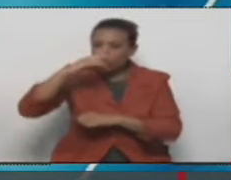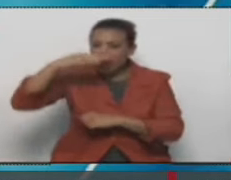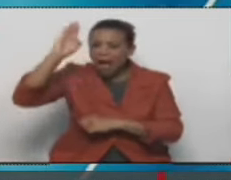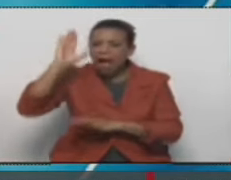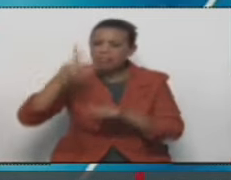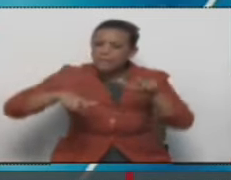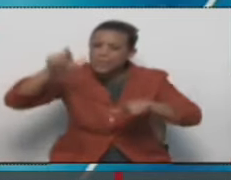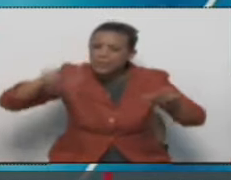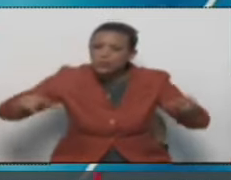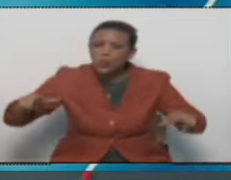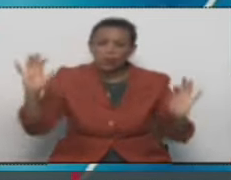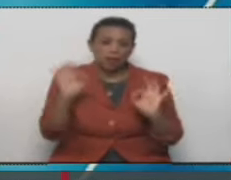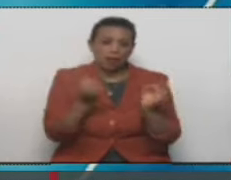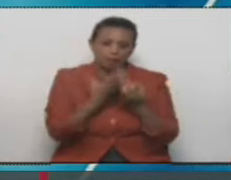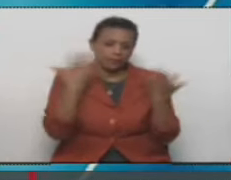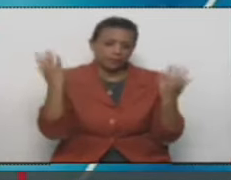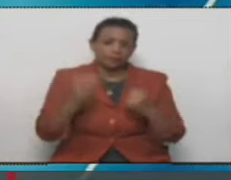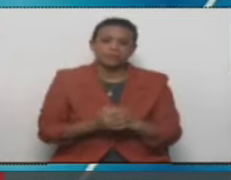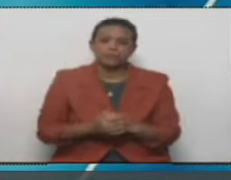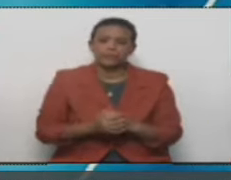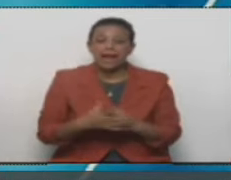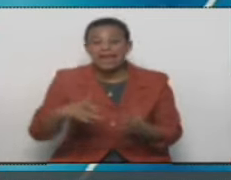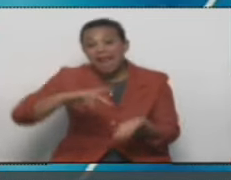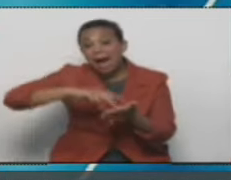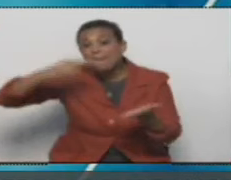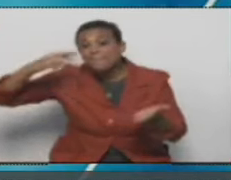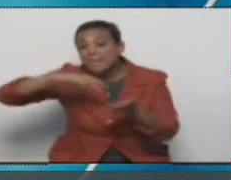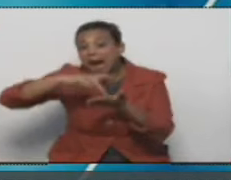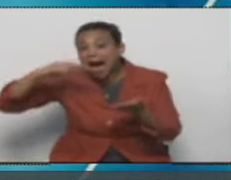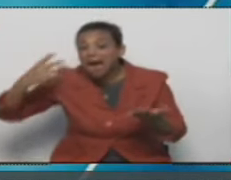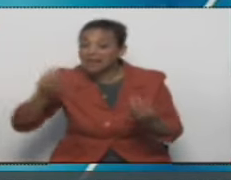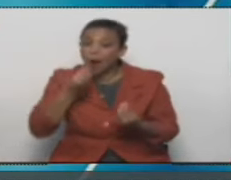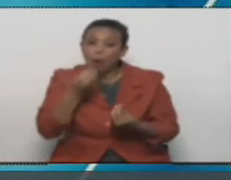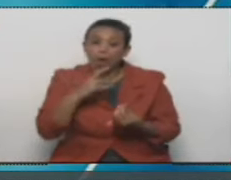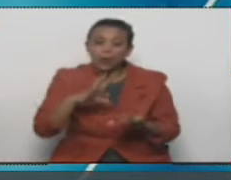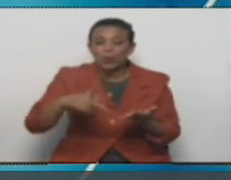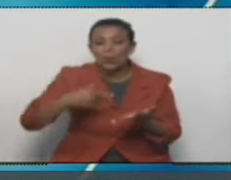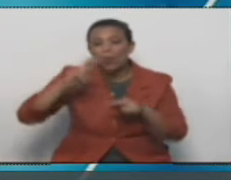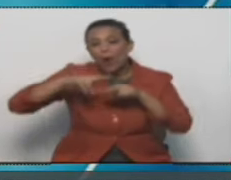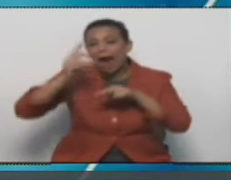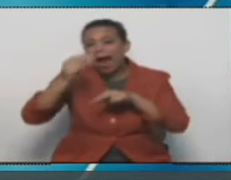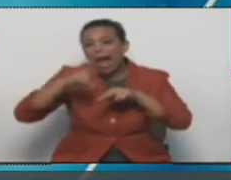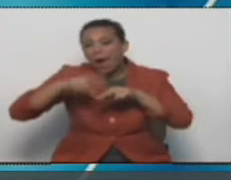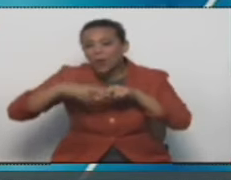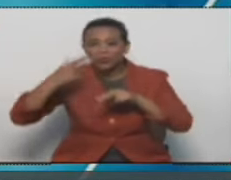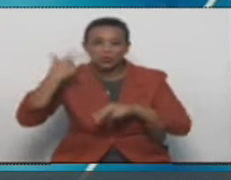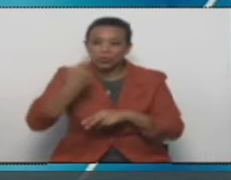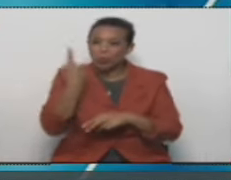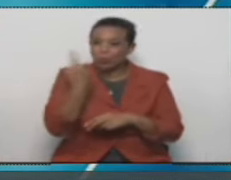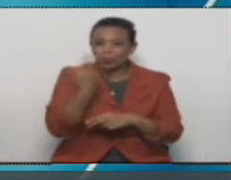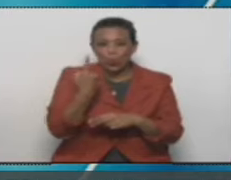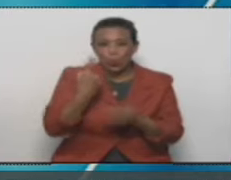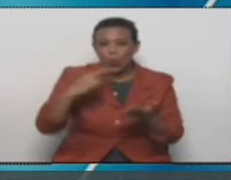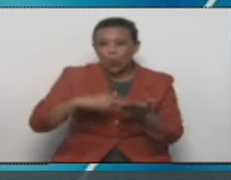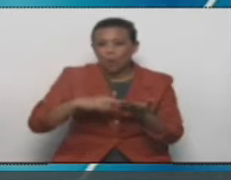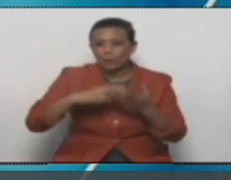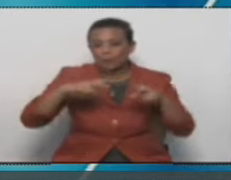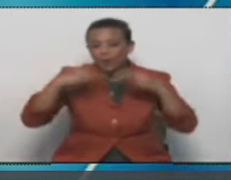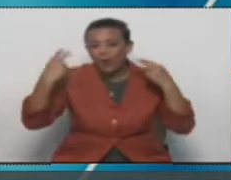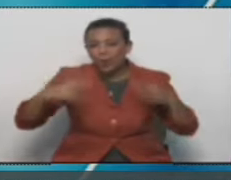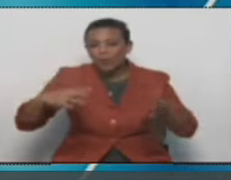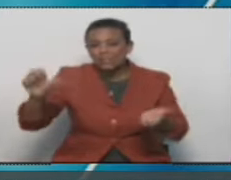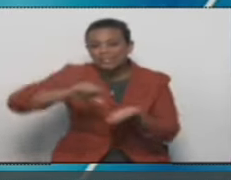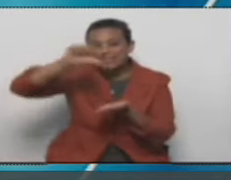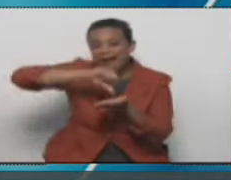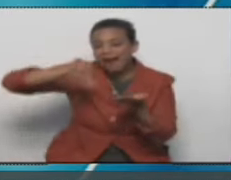pizza, cuando todavía no era famosa. La pasta, aunque ahora la como con carabota, pero en aquella época la comía con buena salsa. con carabota.